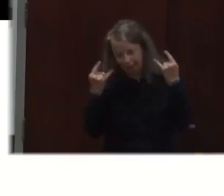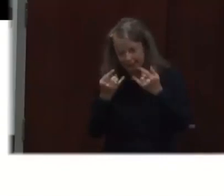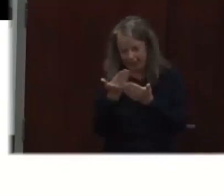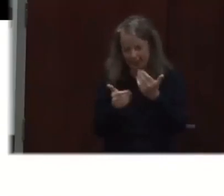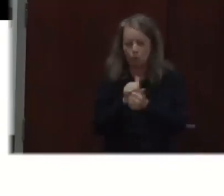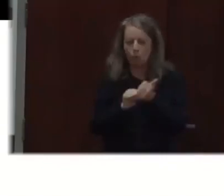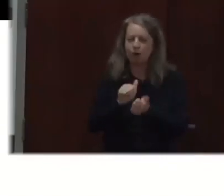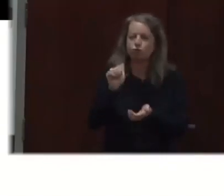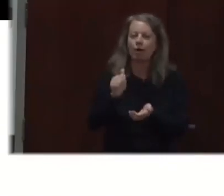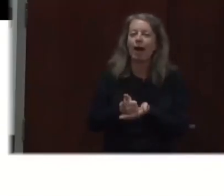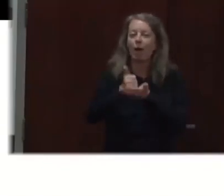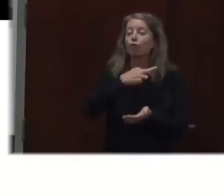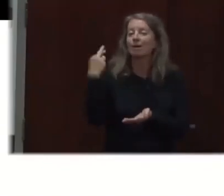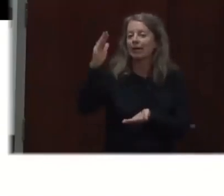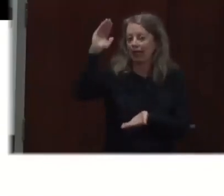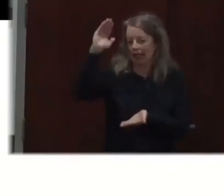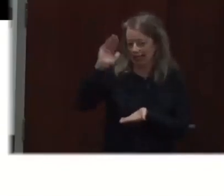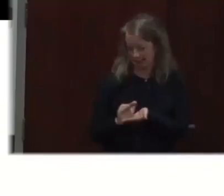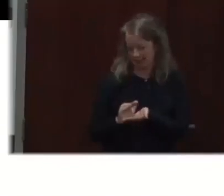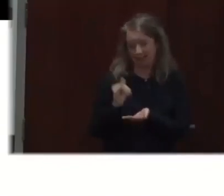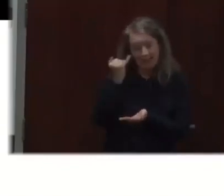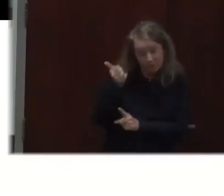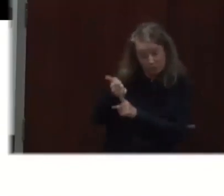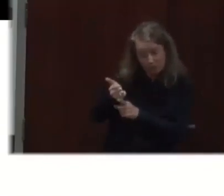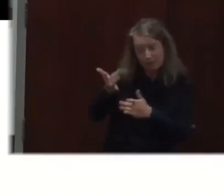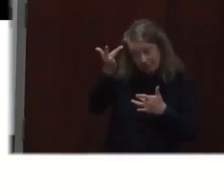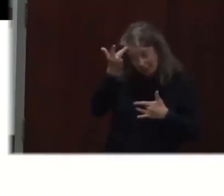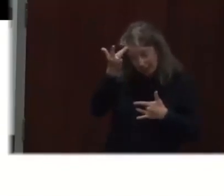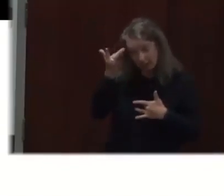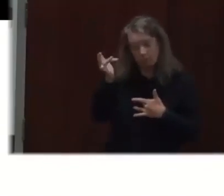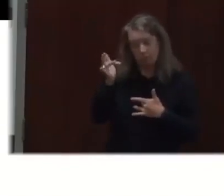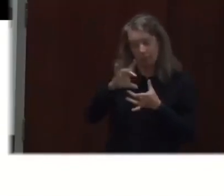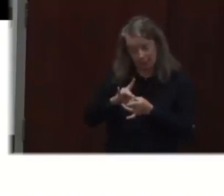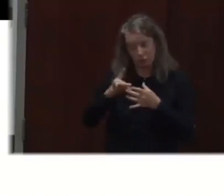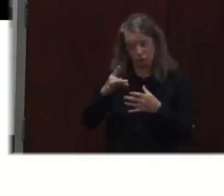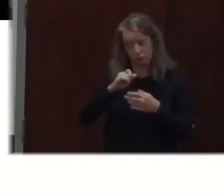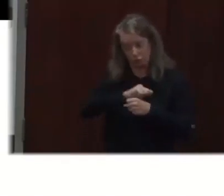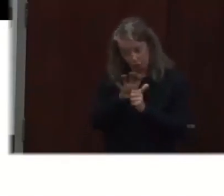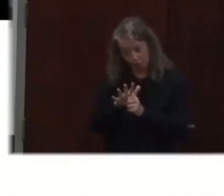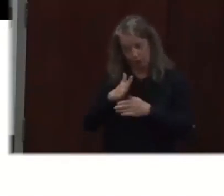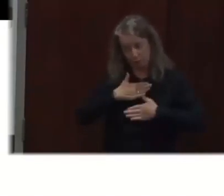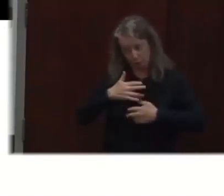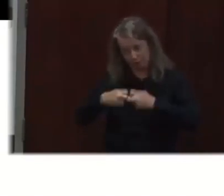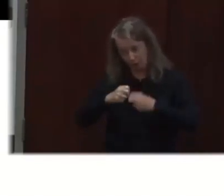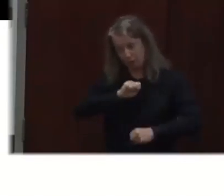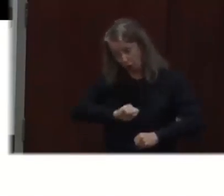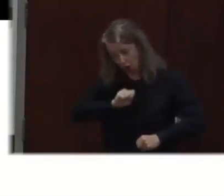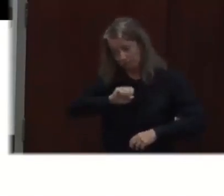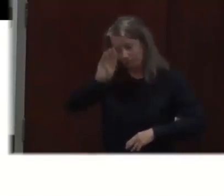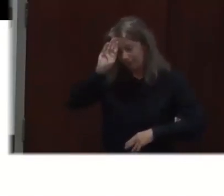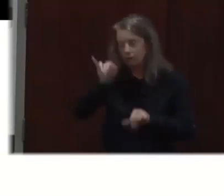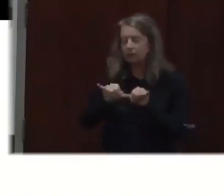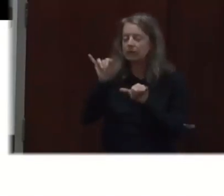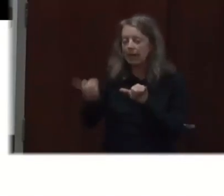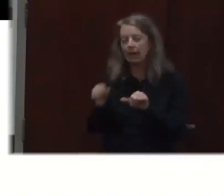Cuando no seguimos estas indicaciones, estamos ayudando a que el virus continúe esparciéndose.